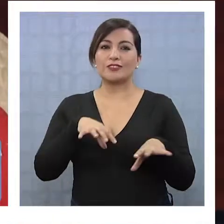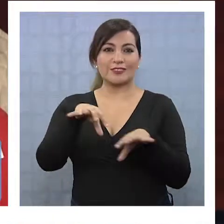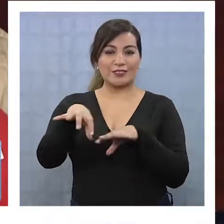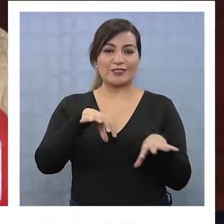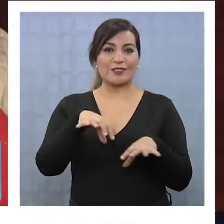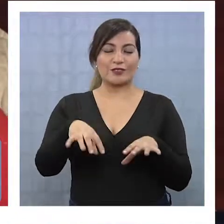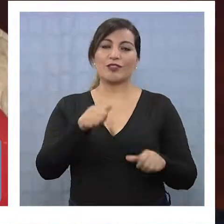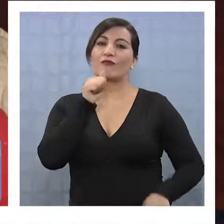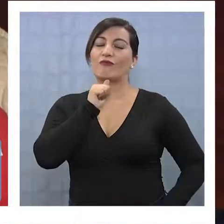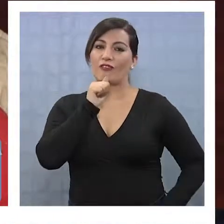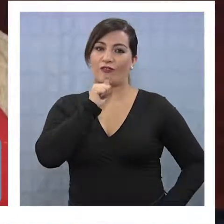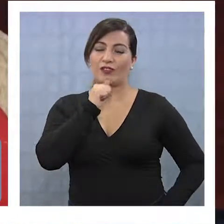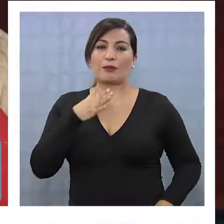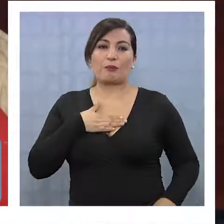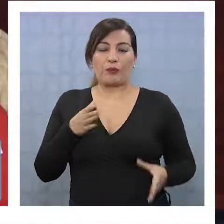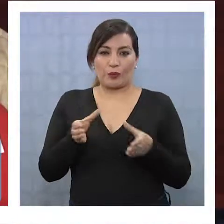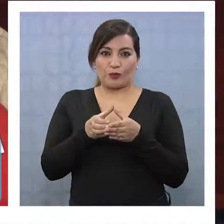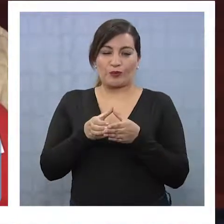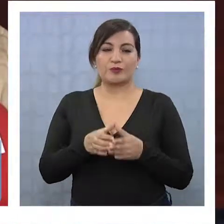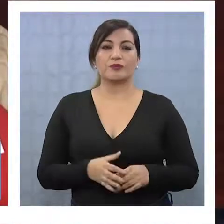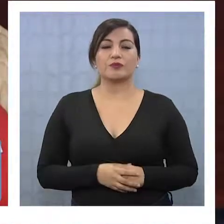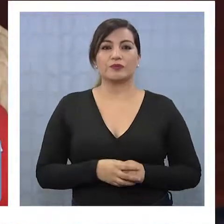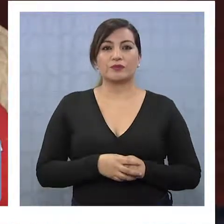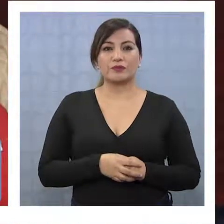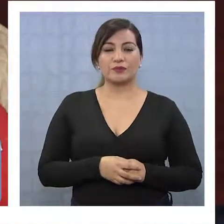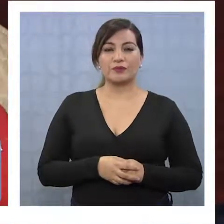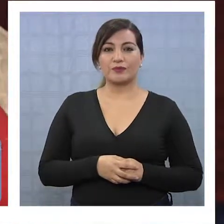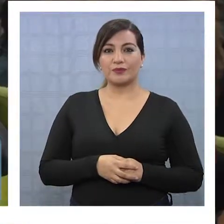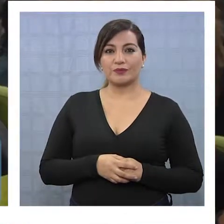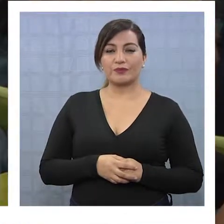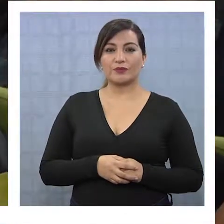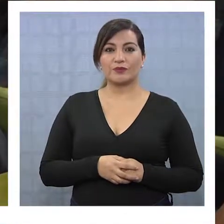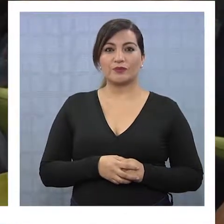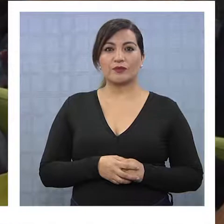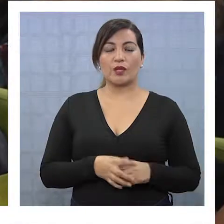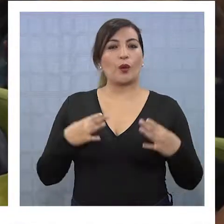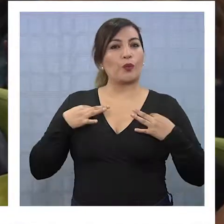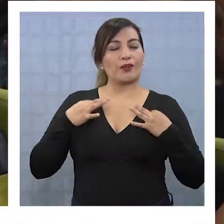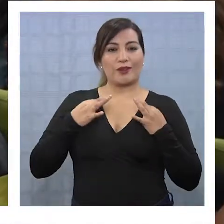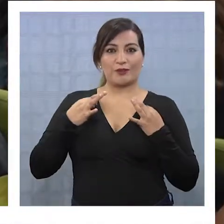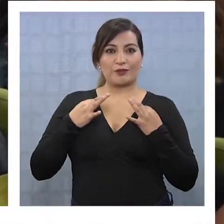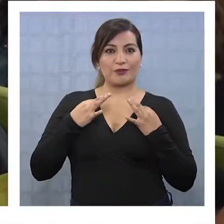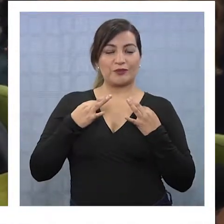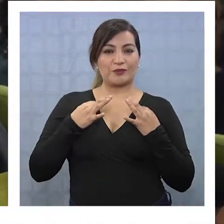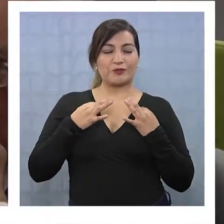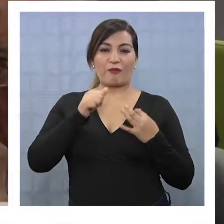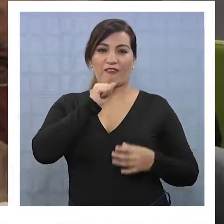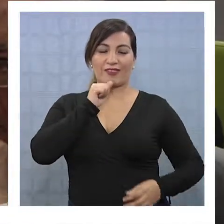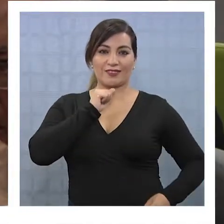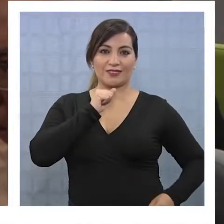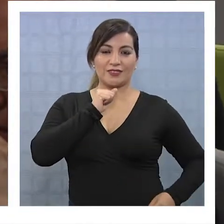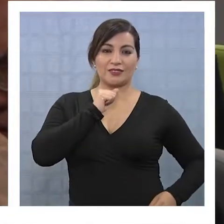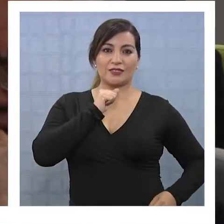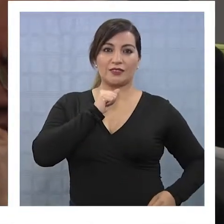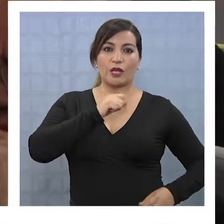disponer muchas cosas que nos faltan en el club, unos uniformes,